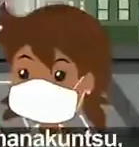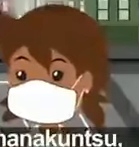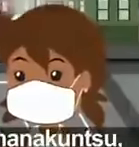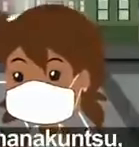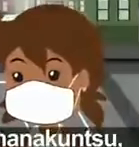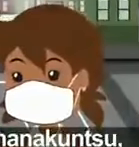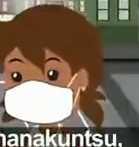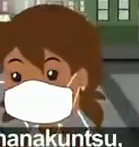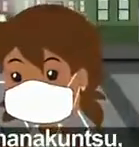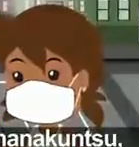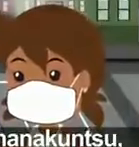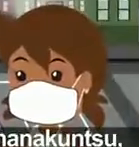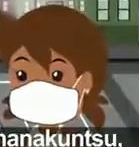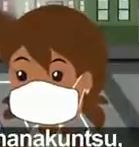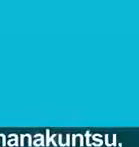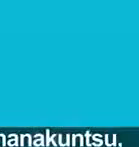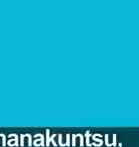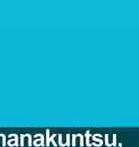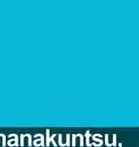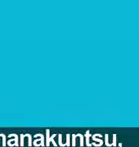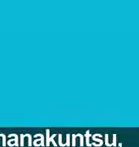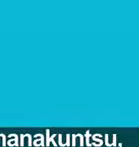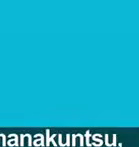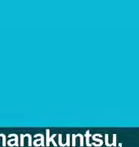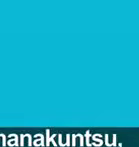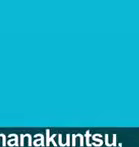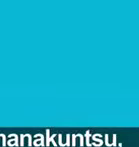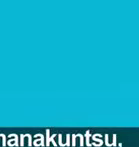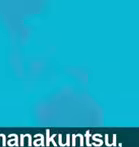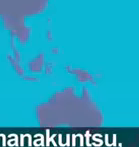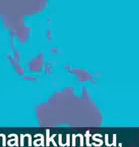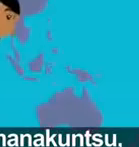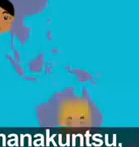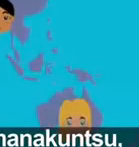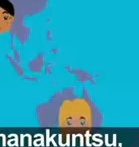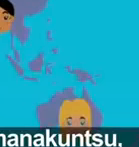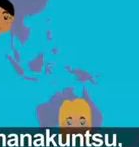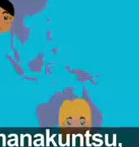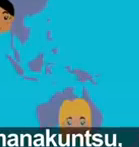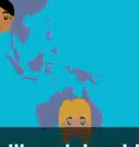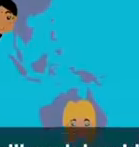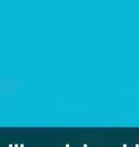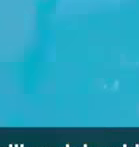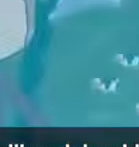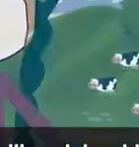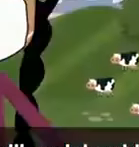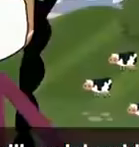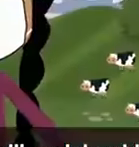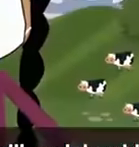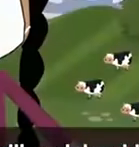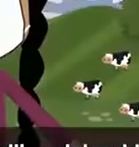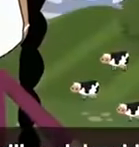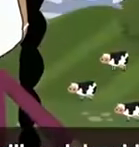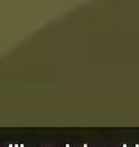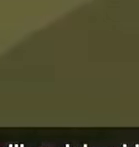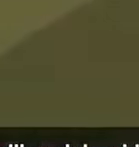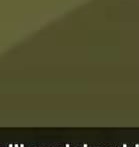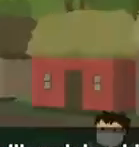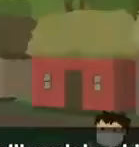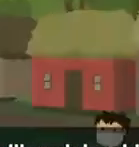Kemosho, antena kunaka, manam imanakuntzu. Kewanga, janasakunawang, diachatikokunawang,